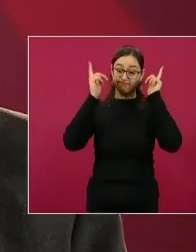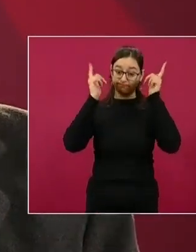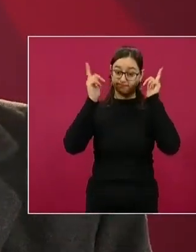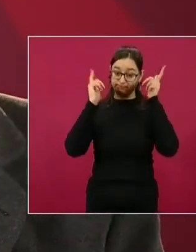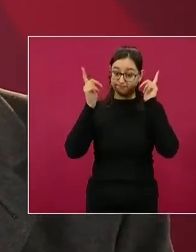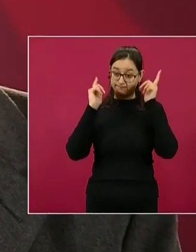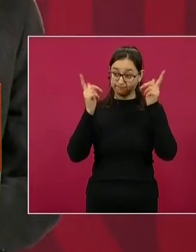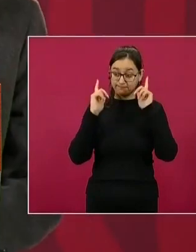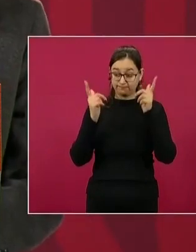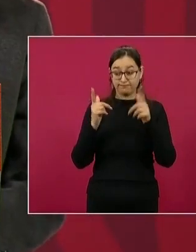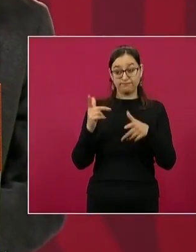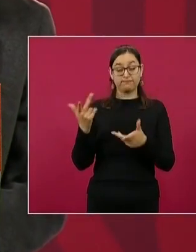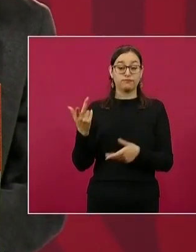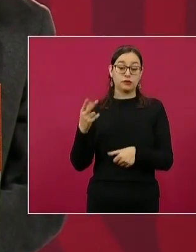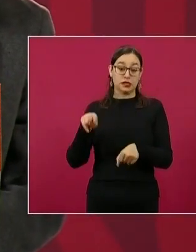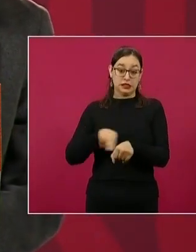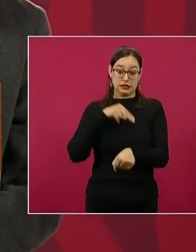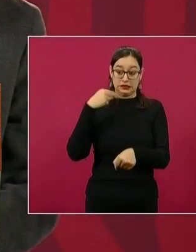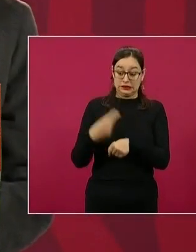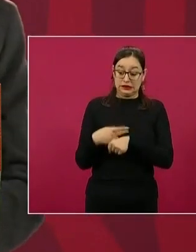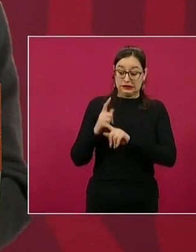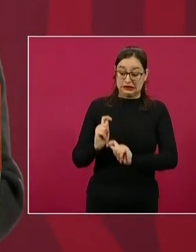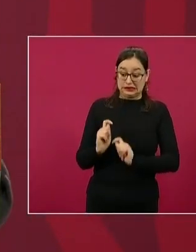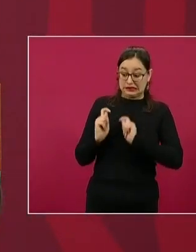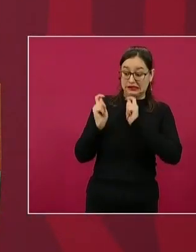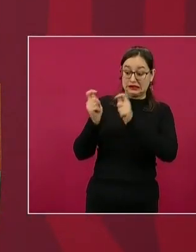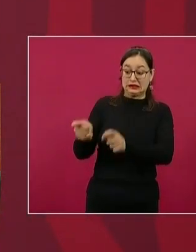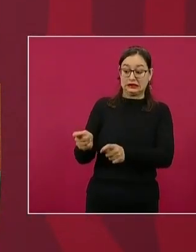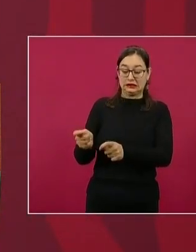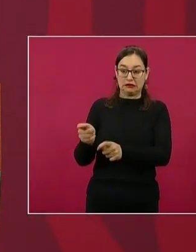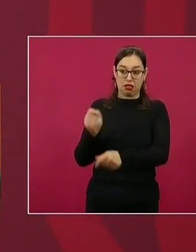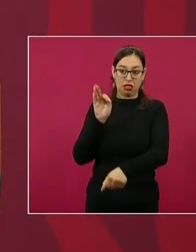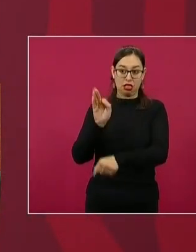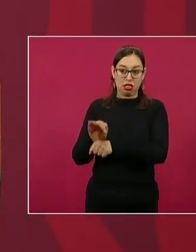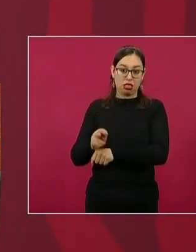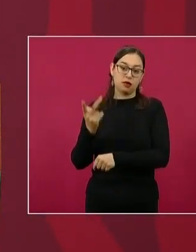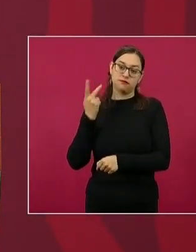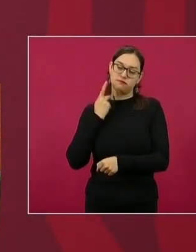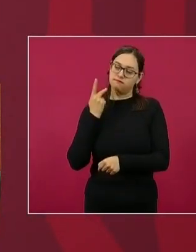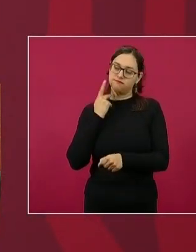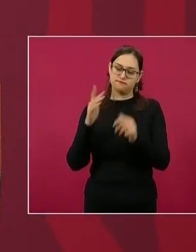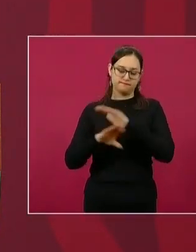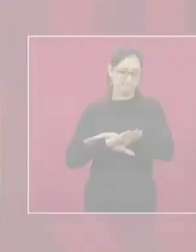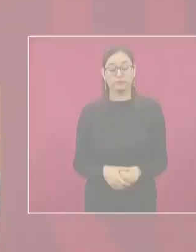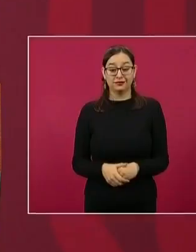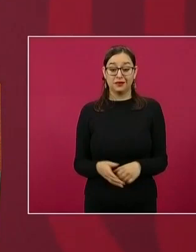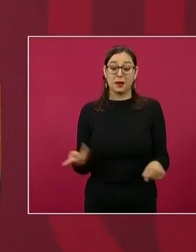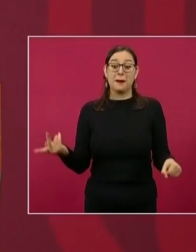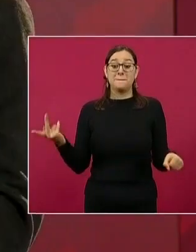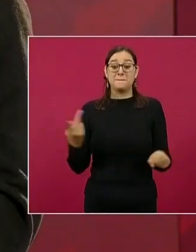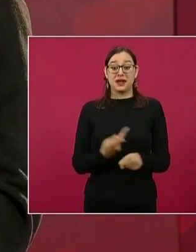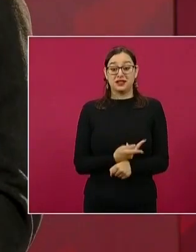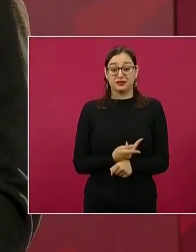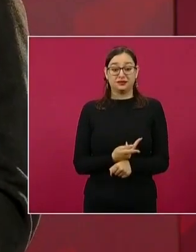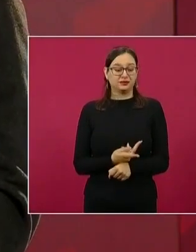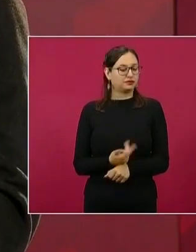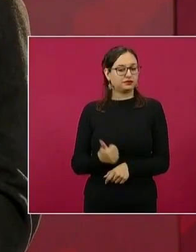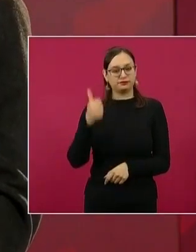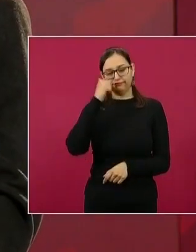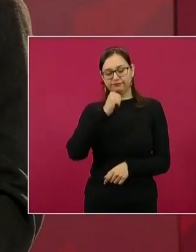por razones políticas, cada fin de sexenio que los